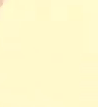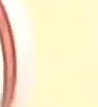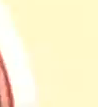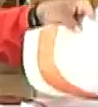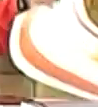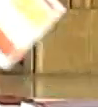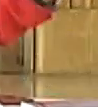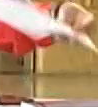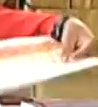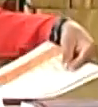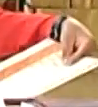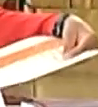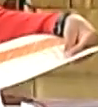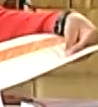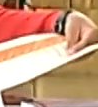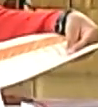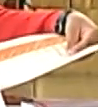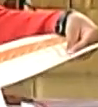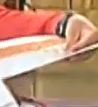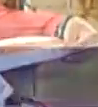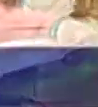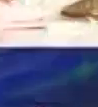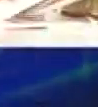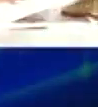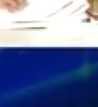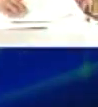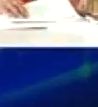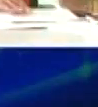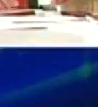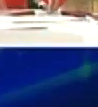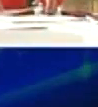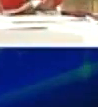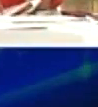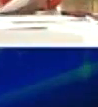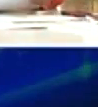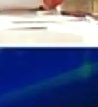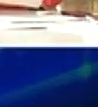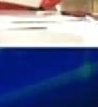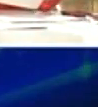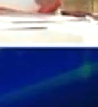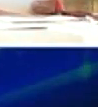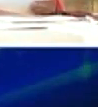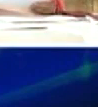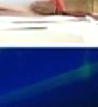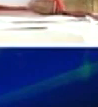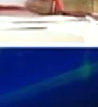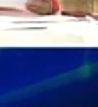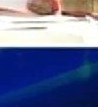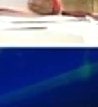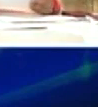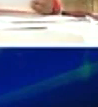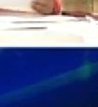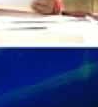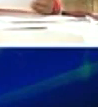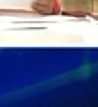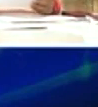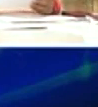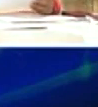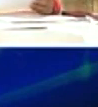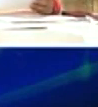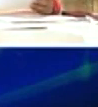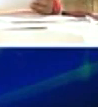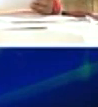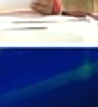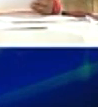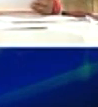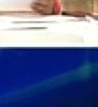12 de Brasil, 10 de República Dominicana, dentro de los que resalta. El quinto caso es una mujer de 38 años